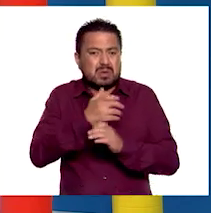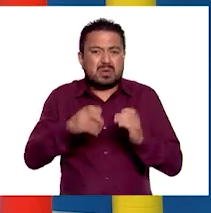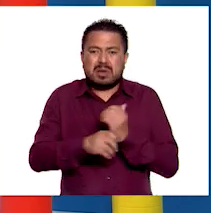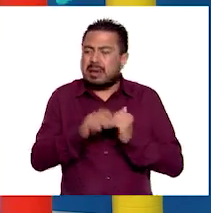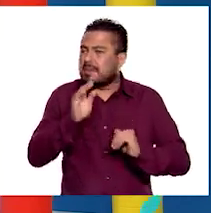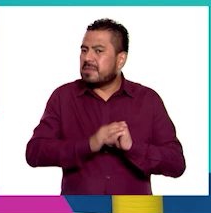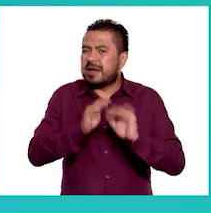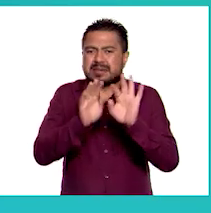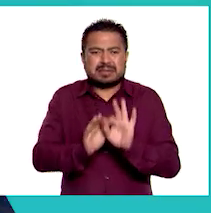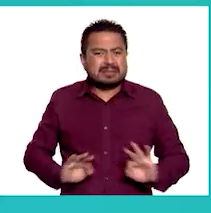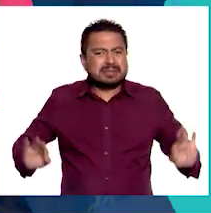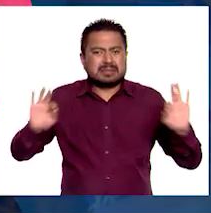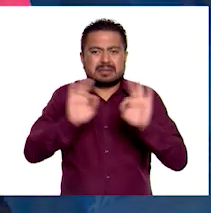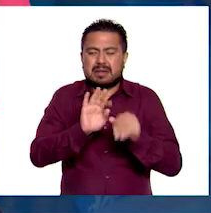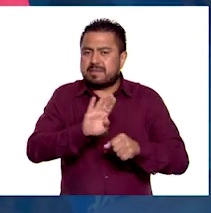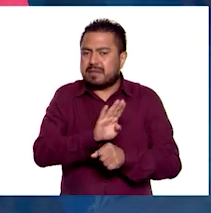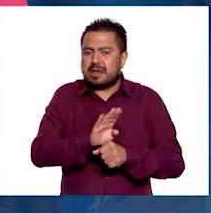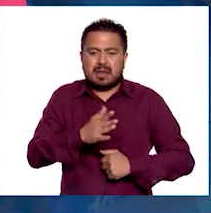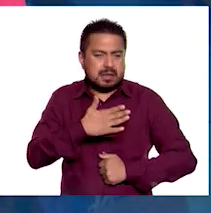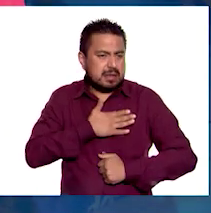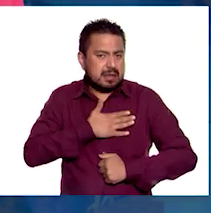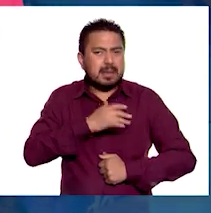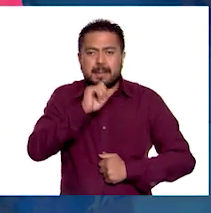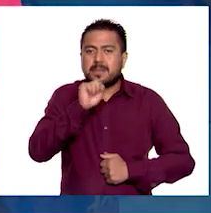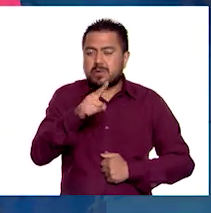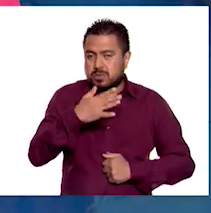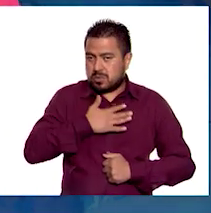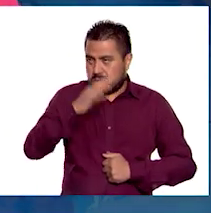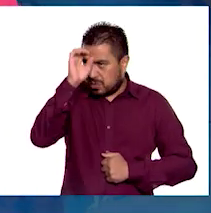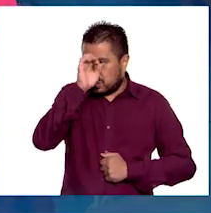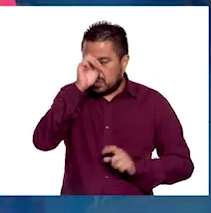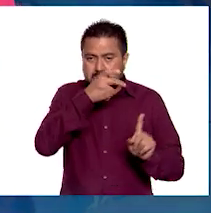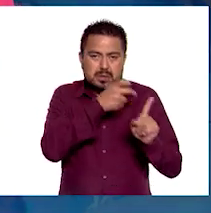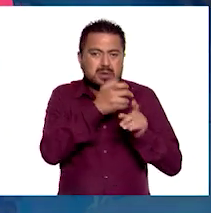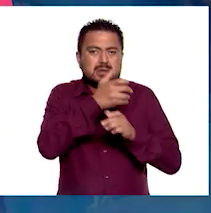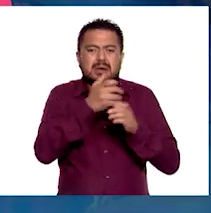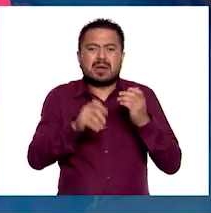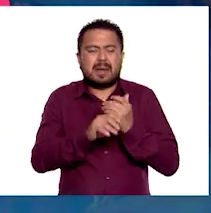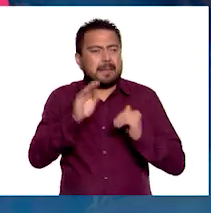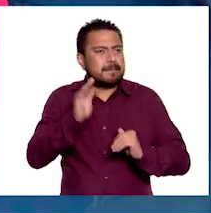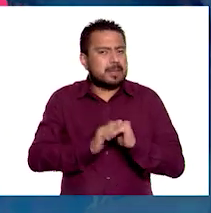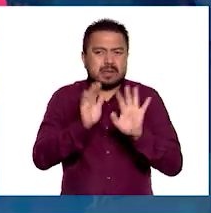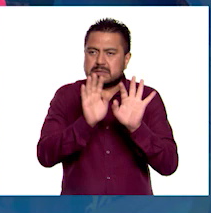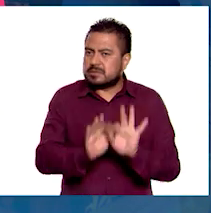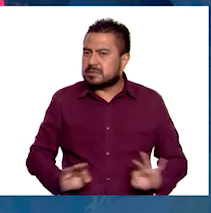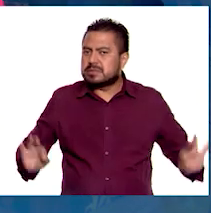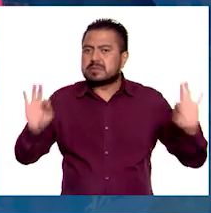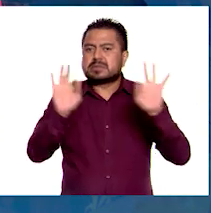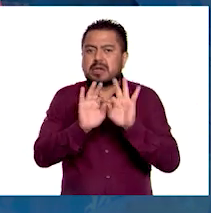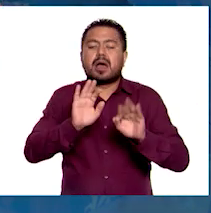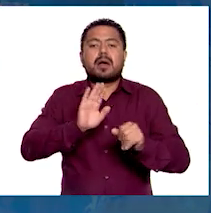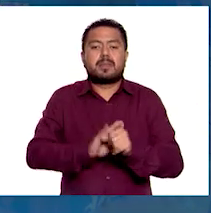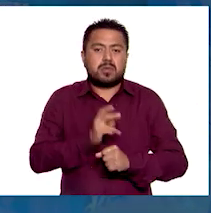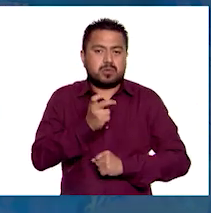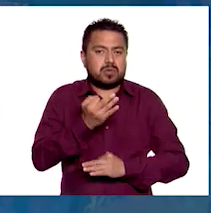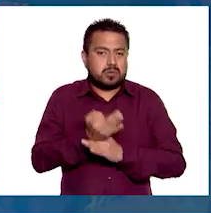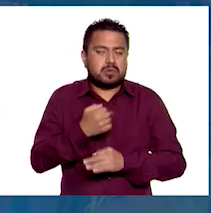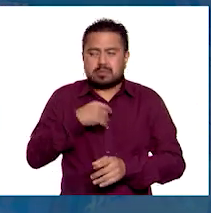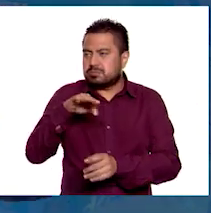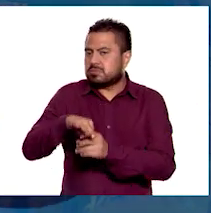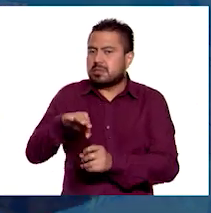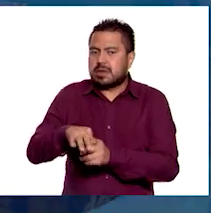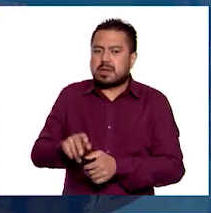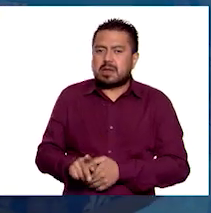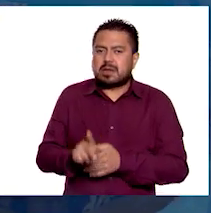indispensable para nuestro bienestar. Así que opino que este factor sería el más importante. Por lo que doy mi voto para